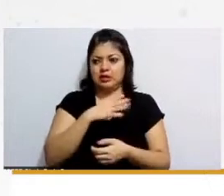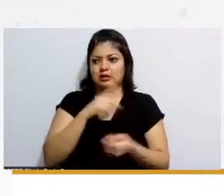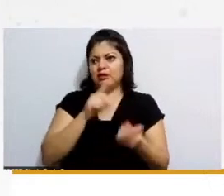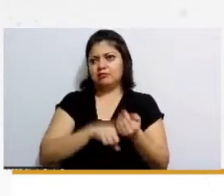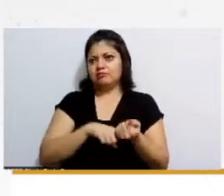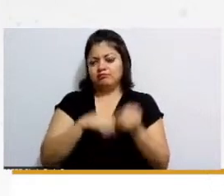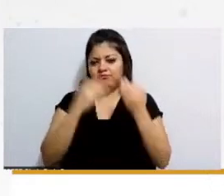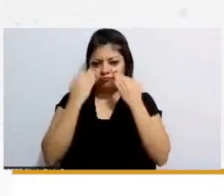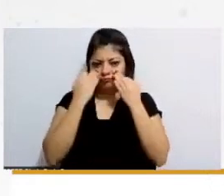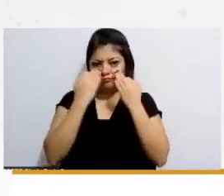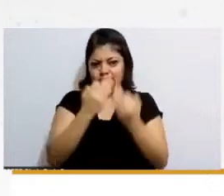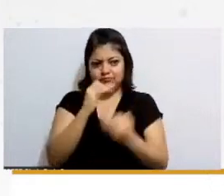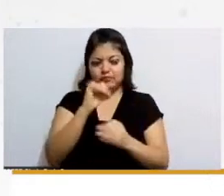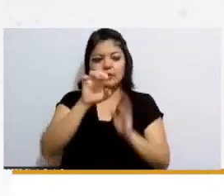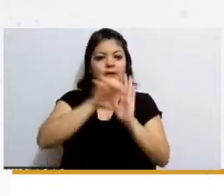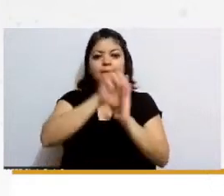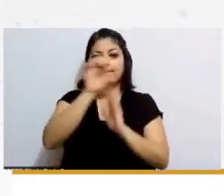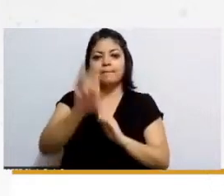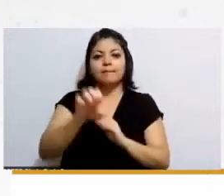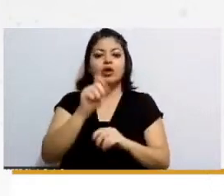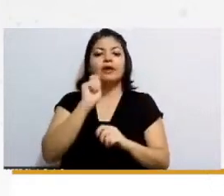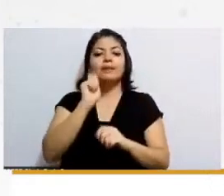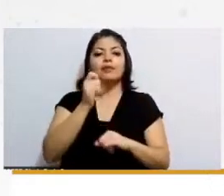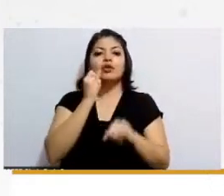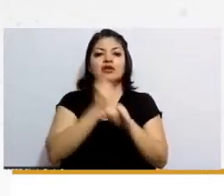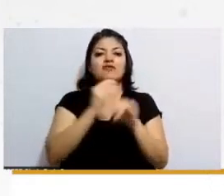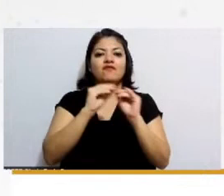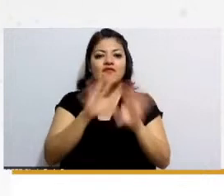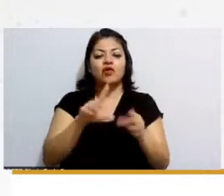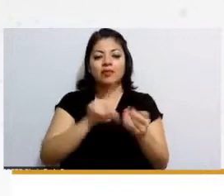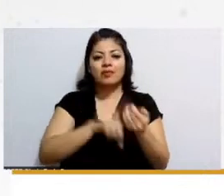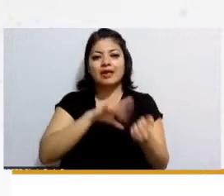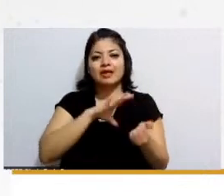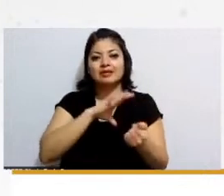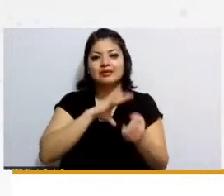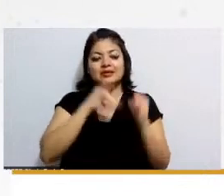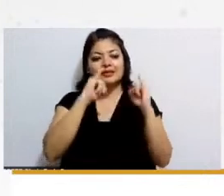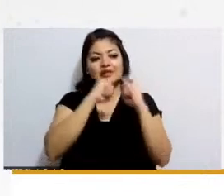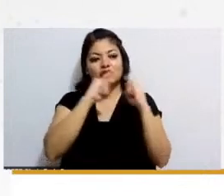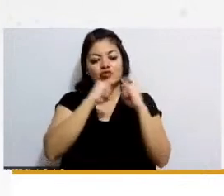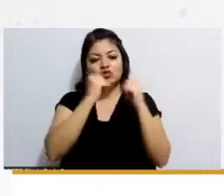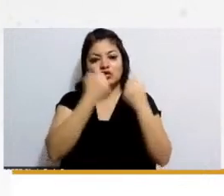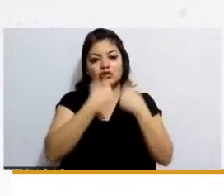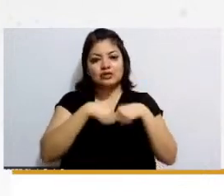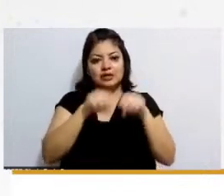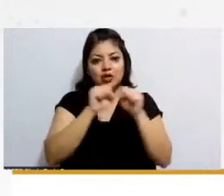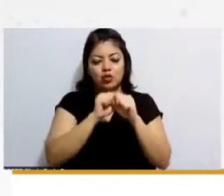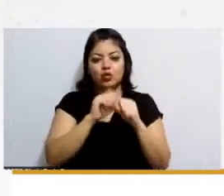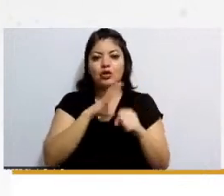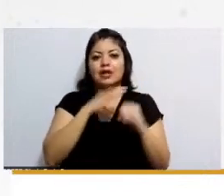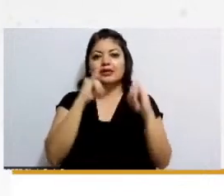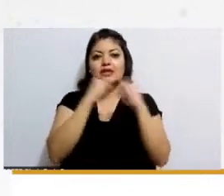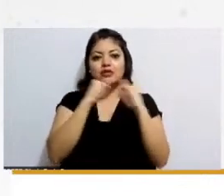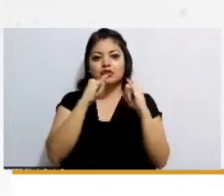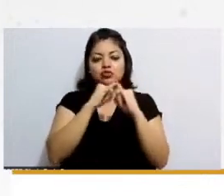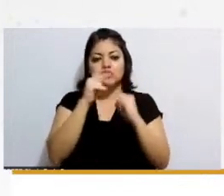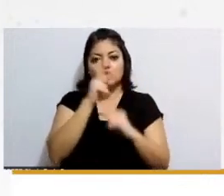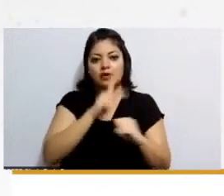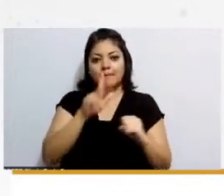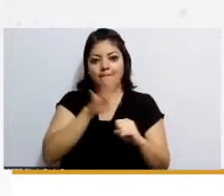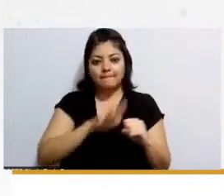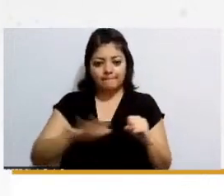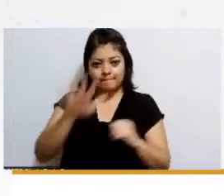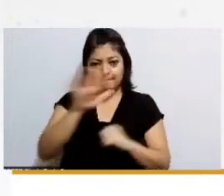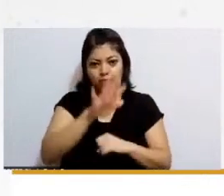que digamos los informes mismos de las instituciones de seguridad social lo dicen de las instituciones públicas y es la insuficiencia por ejemplo